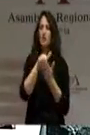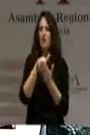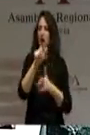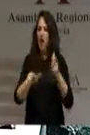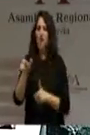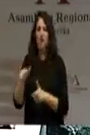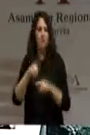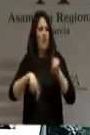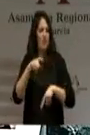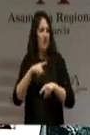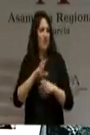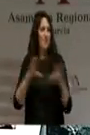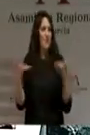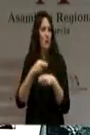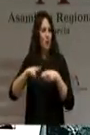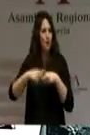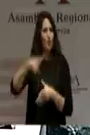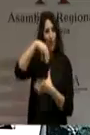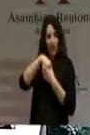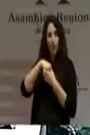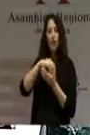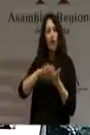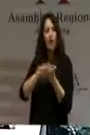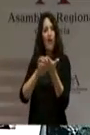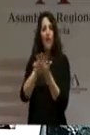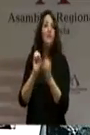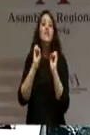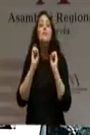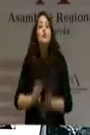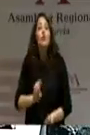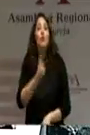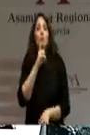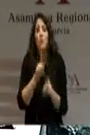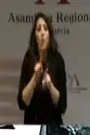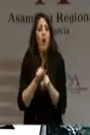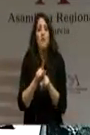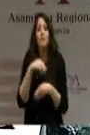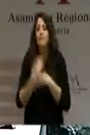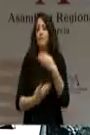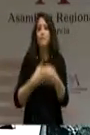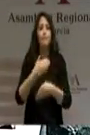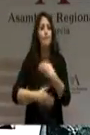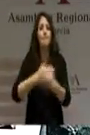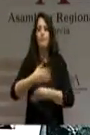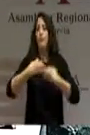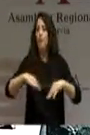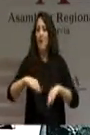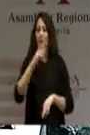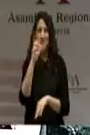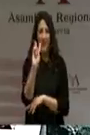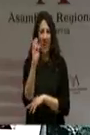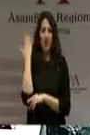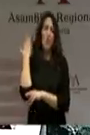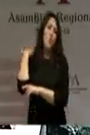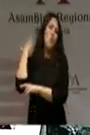incluso sus compañeros de partido, que la dimisión ha sido poco más que un mero procedimiento, porque Valcárcel hace mucho tiempo que había